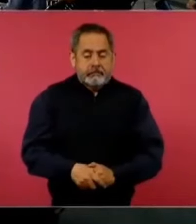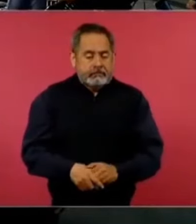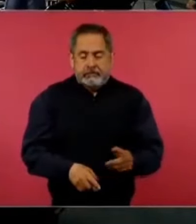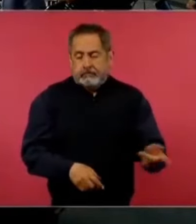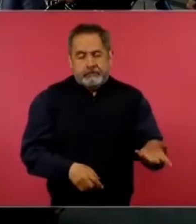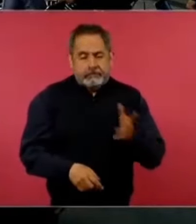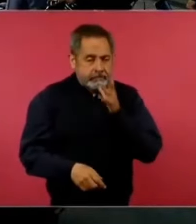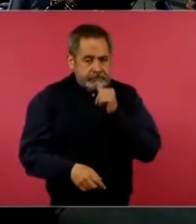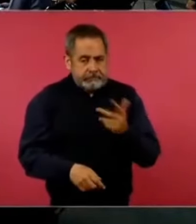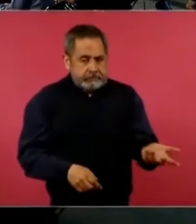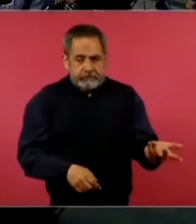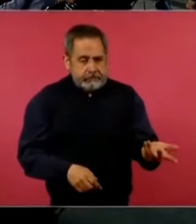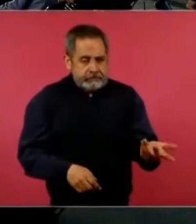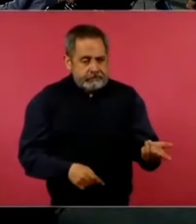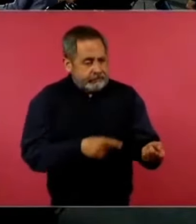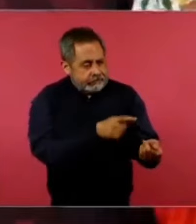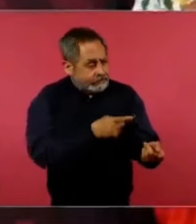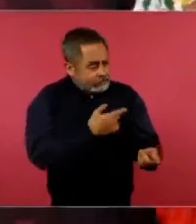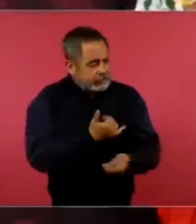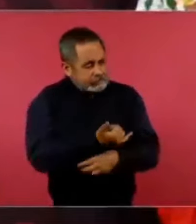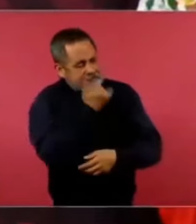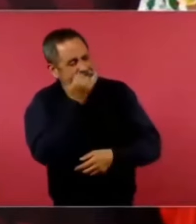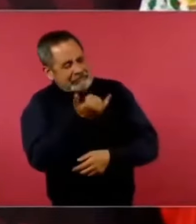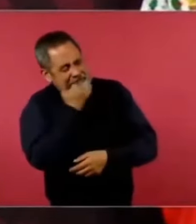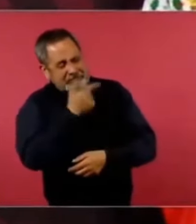estar cometiendo esos errores. ¿No?